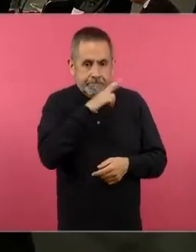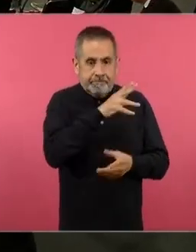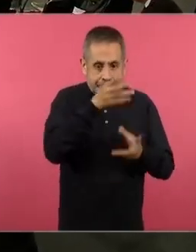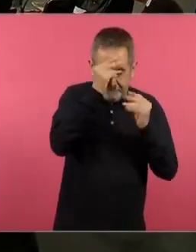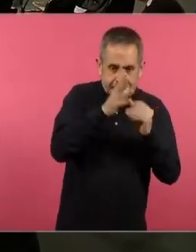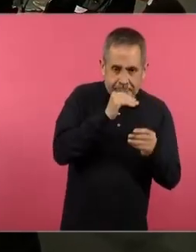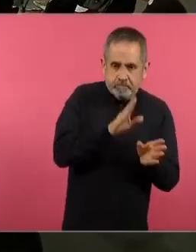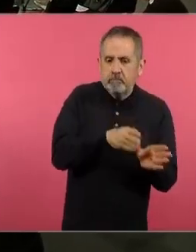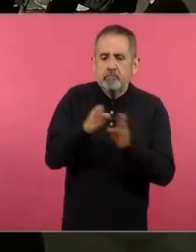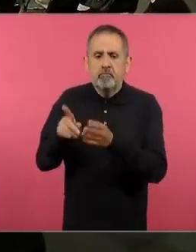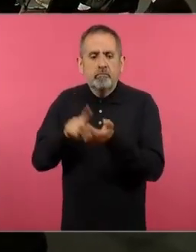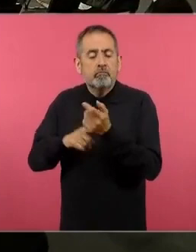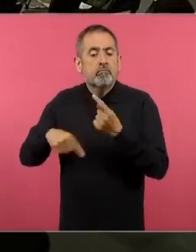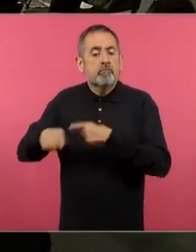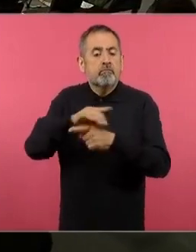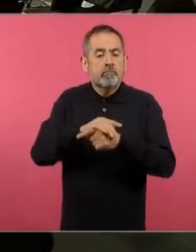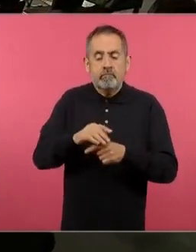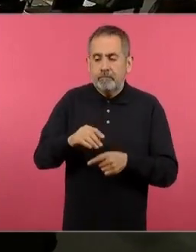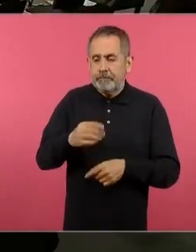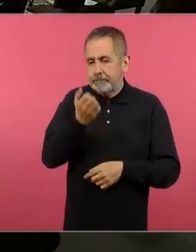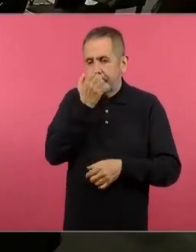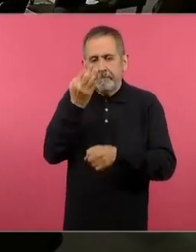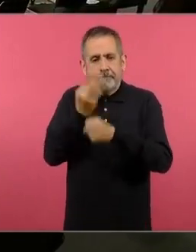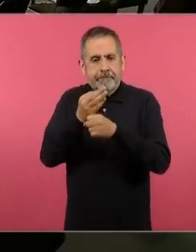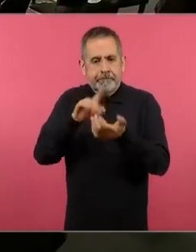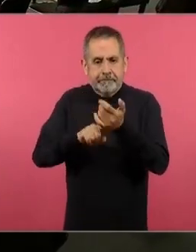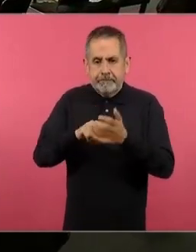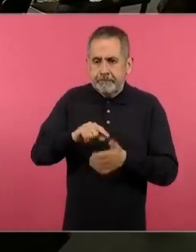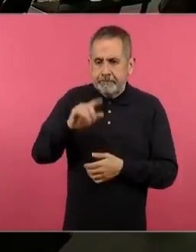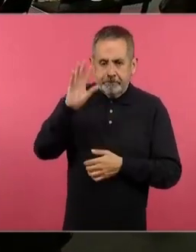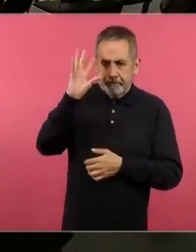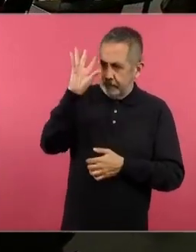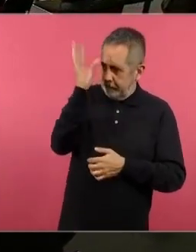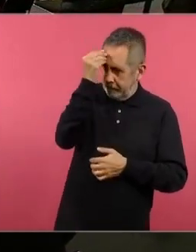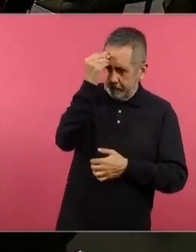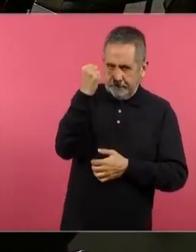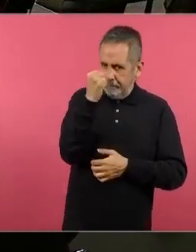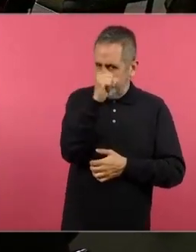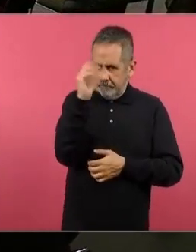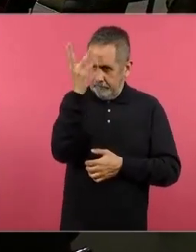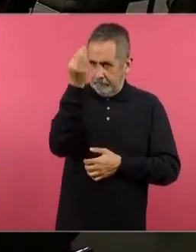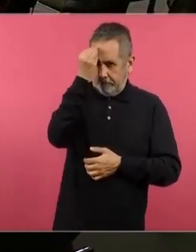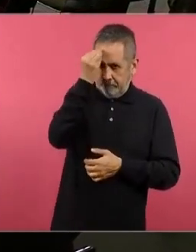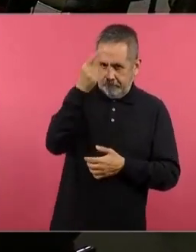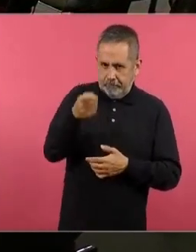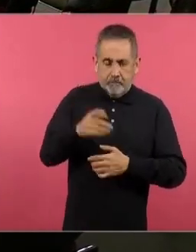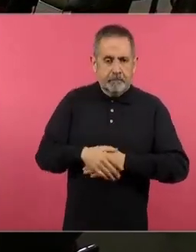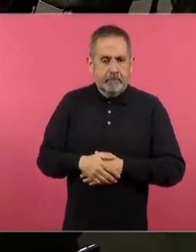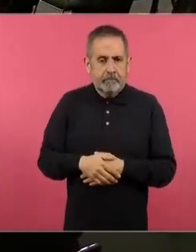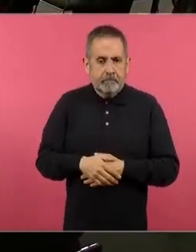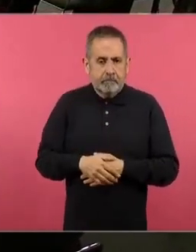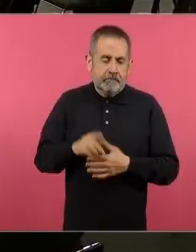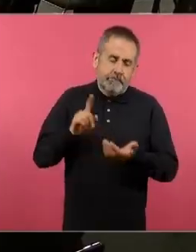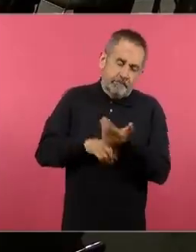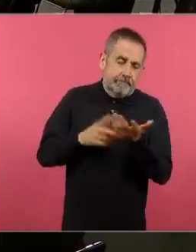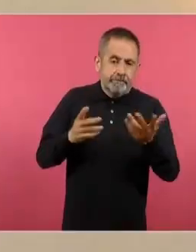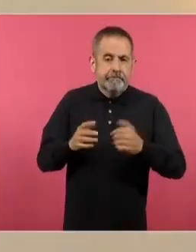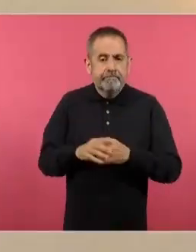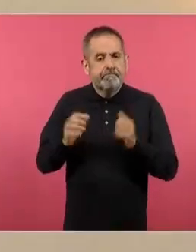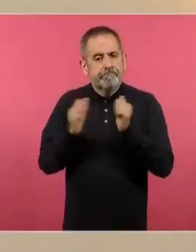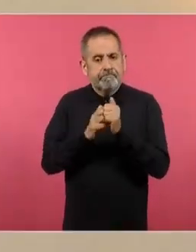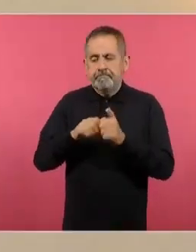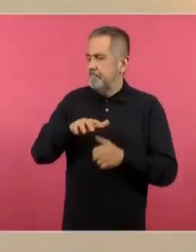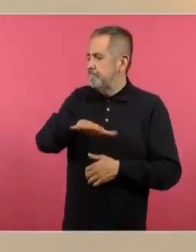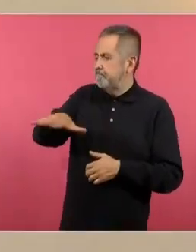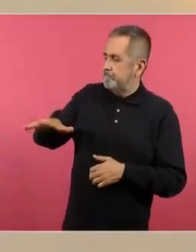O para mis estudiantes autistas, que no tiene otra forma de comunicarse más que a través de este medio. Perdón, lo digo muy egoístamente, pero lo digo en